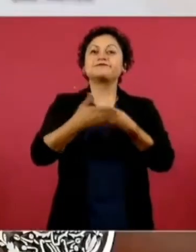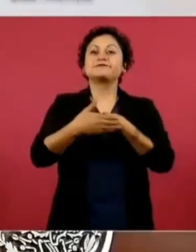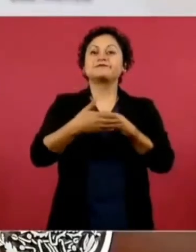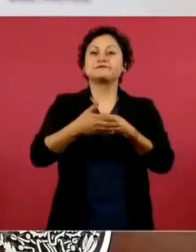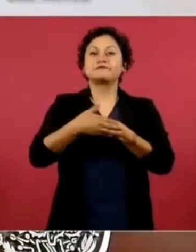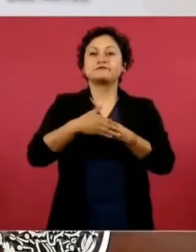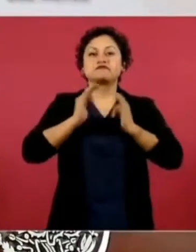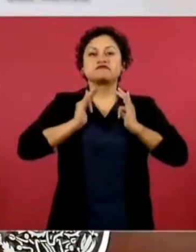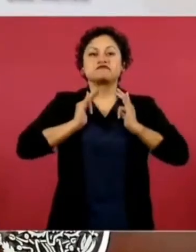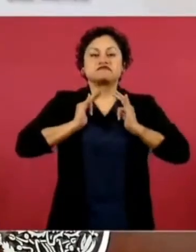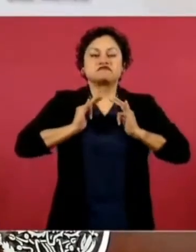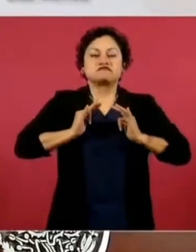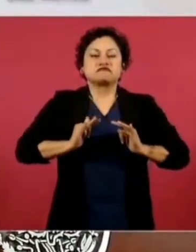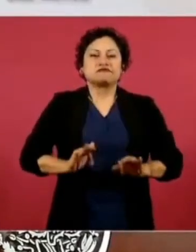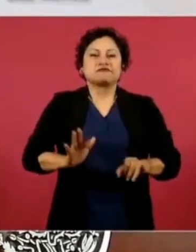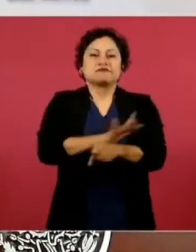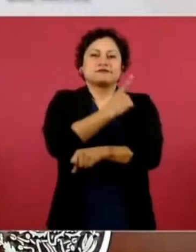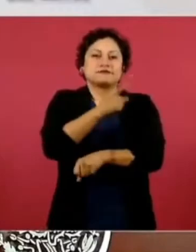extraordinaria